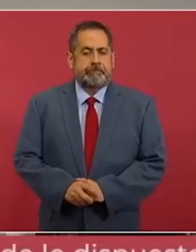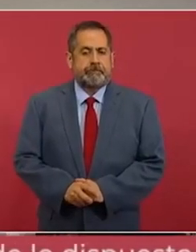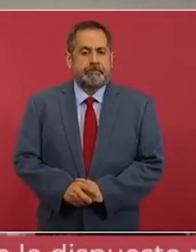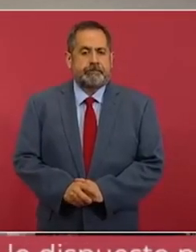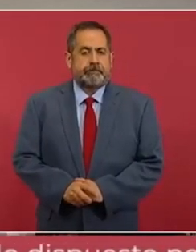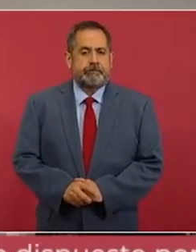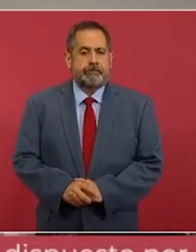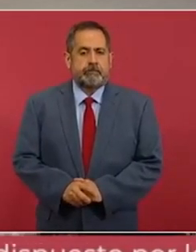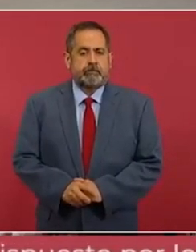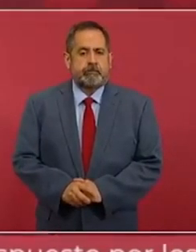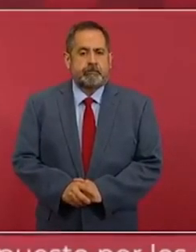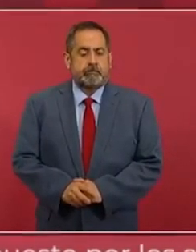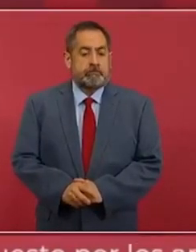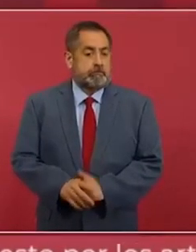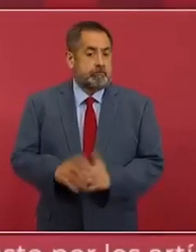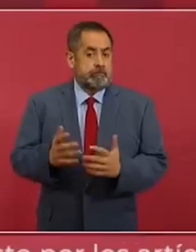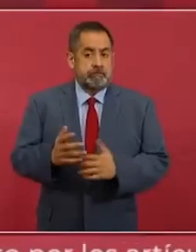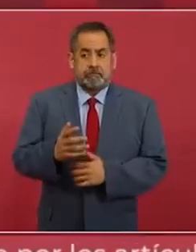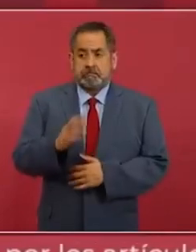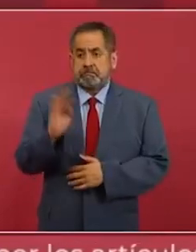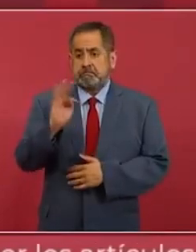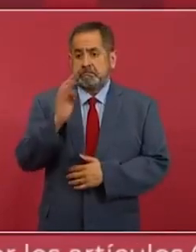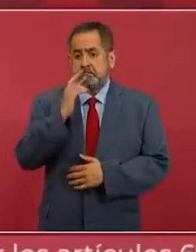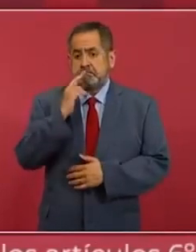Está mejor el señor